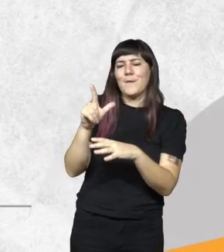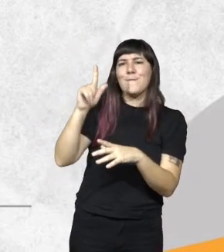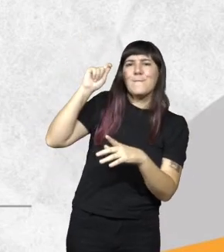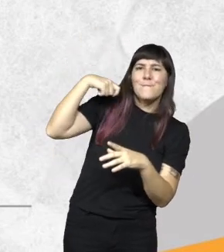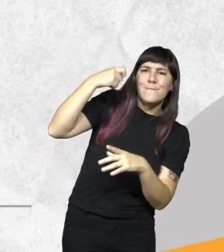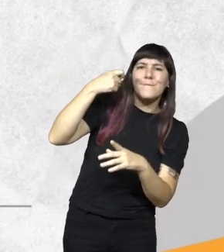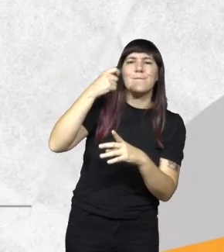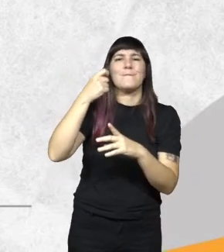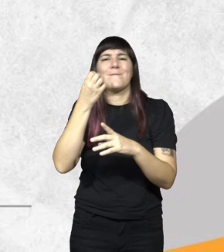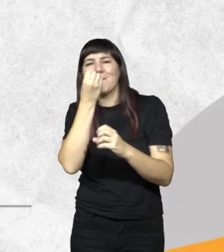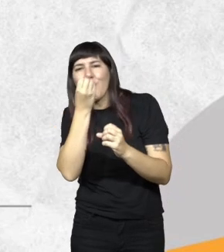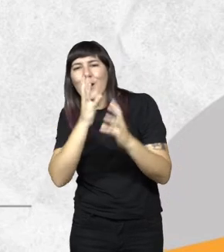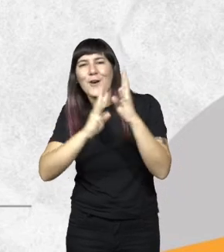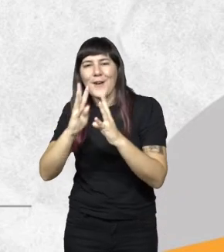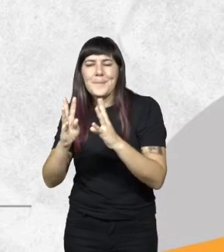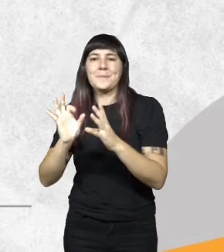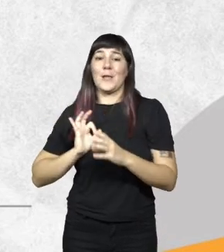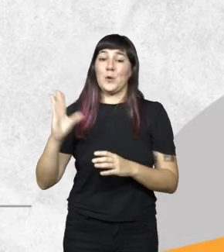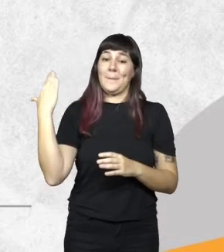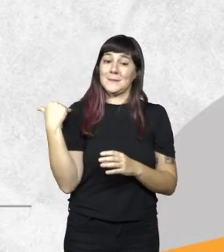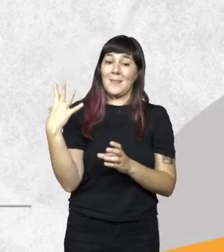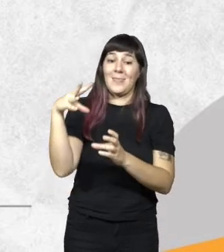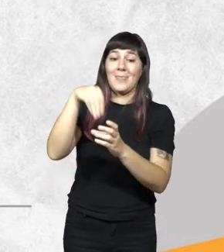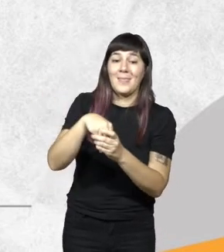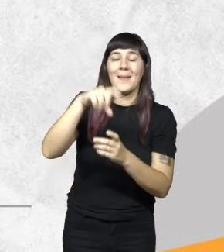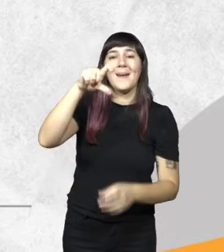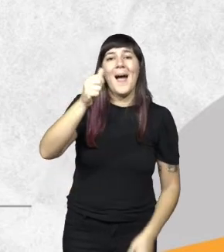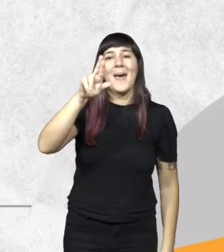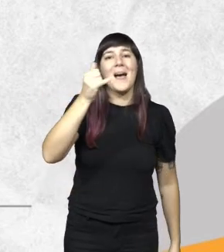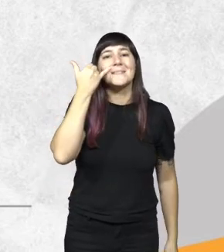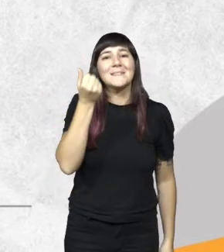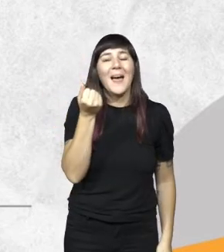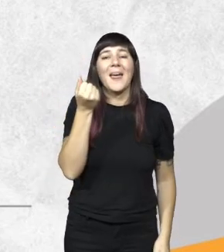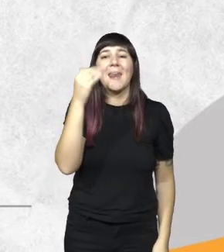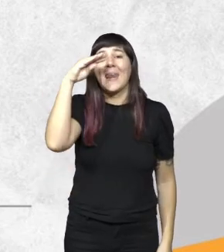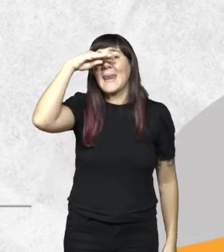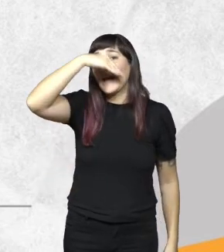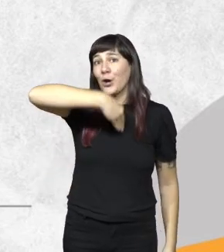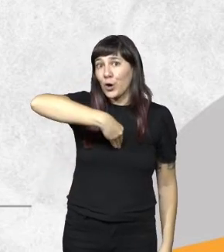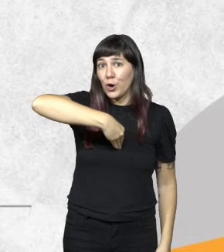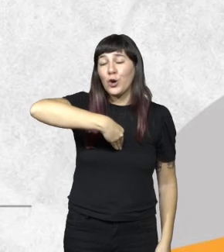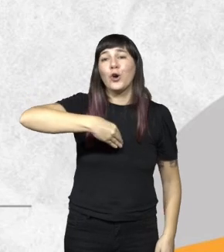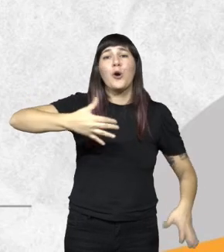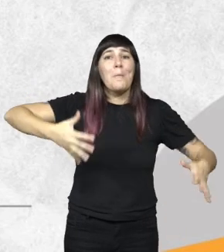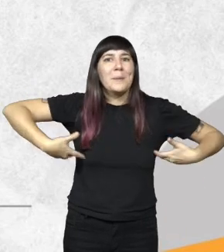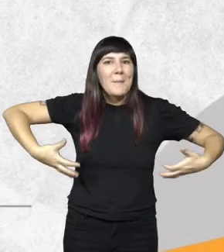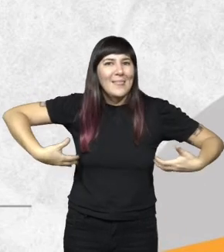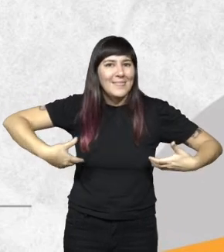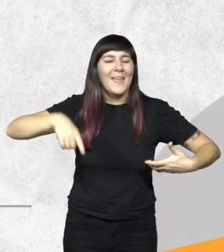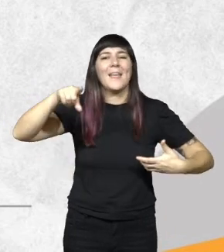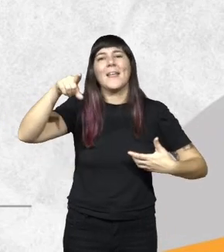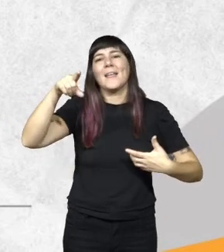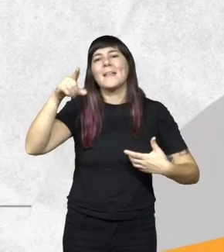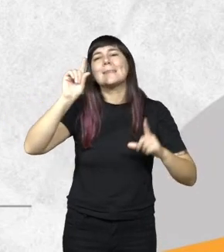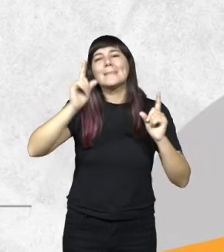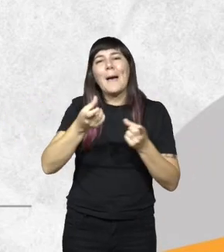que tenemos el año pasado se sumaron el carayá negro que es un primate y dorado y también las